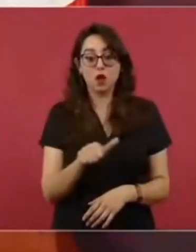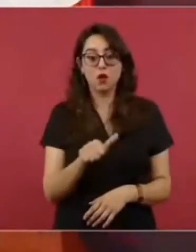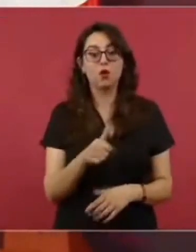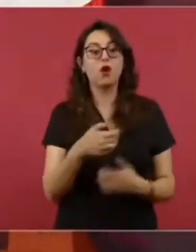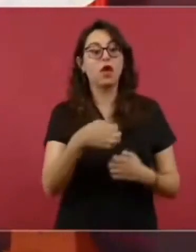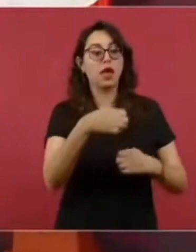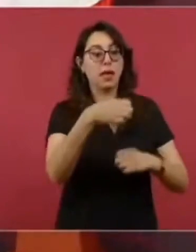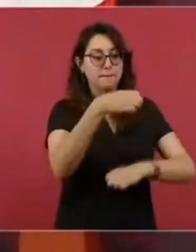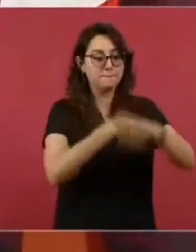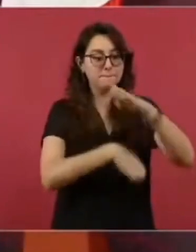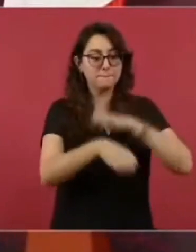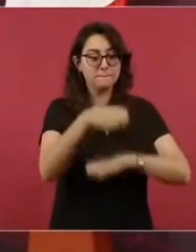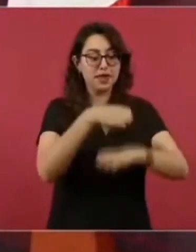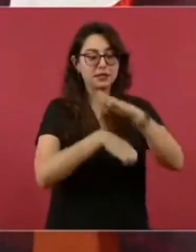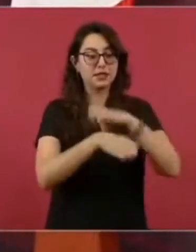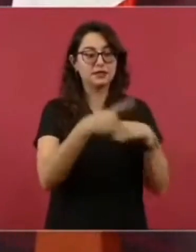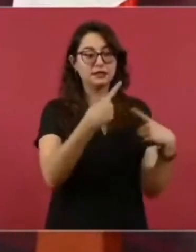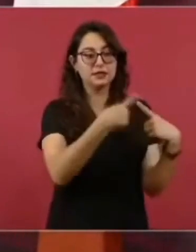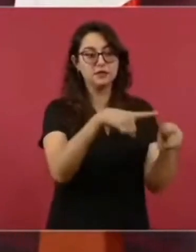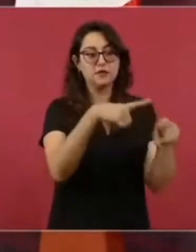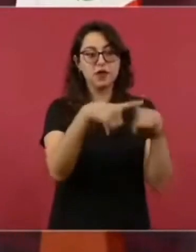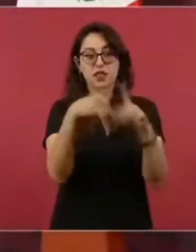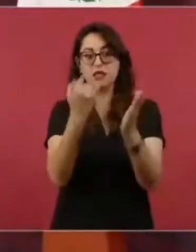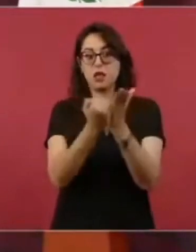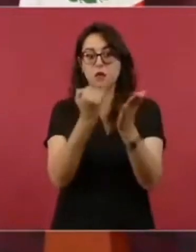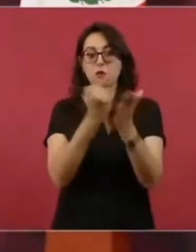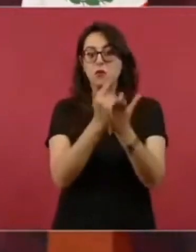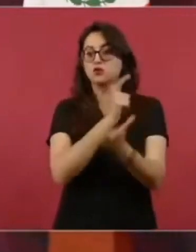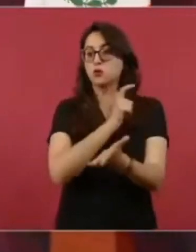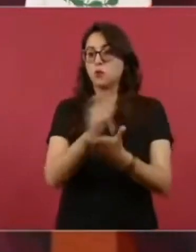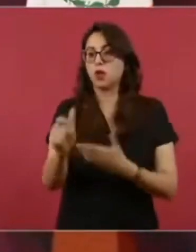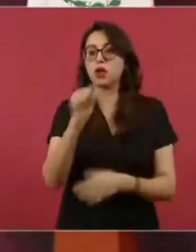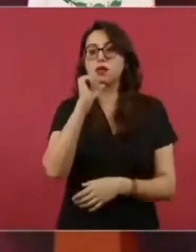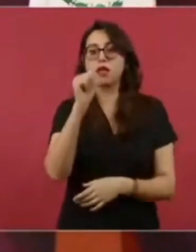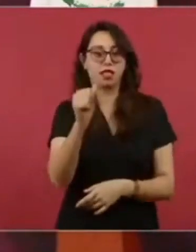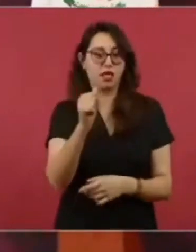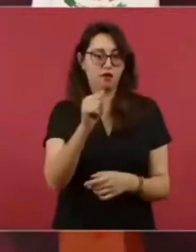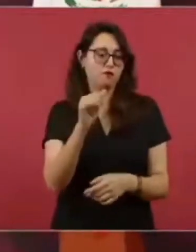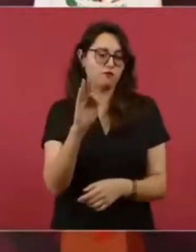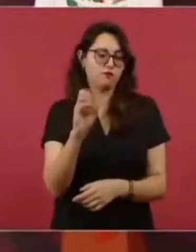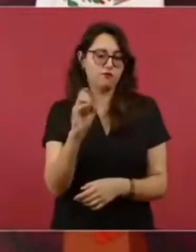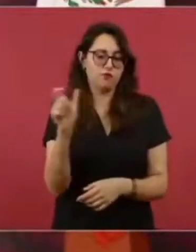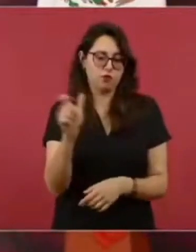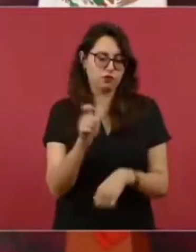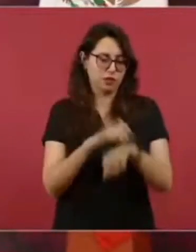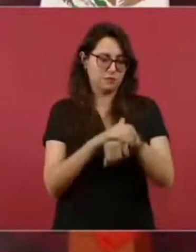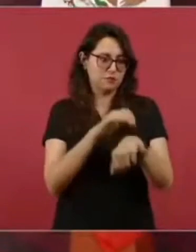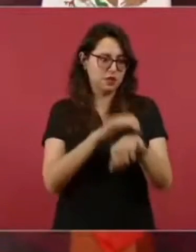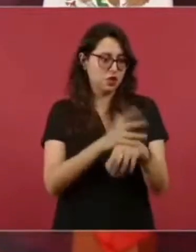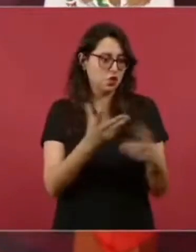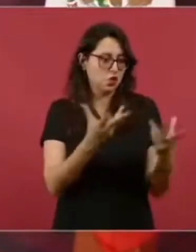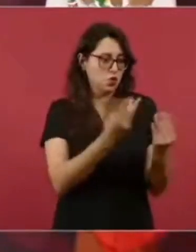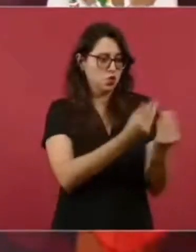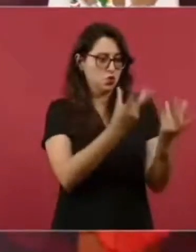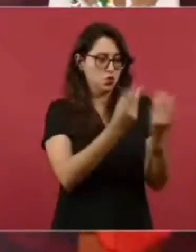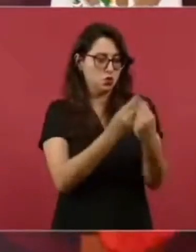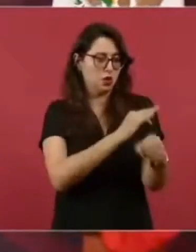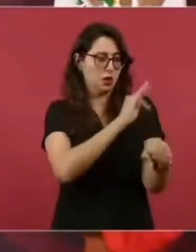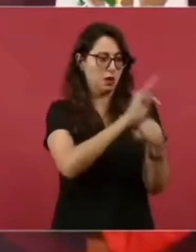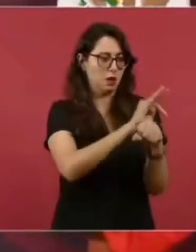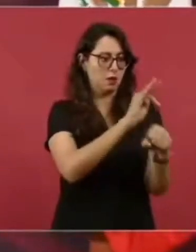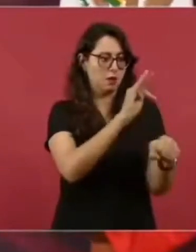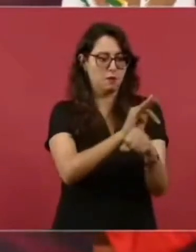información sobre los beneficiarios de condonaciones de impuestos. Desde luego,